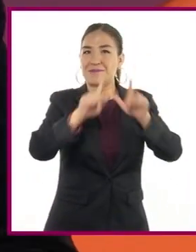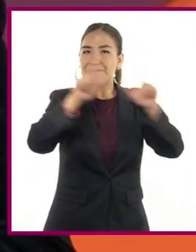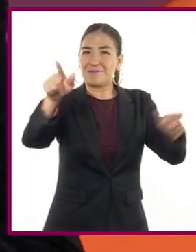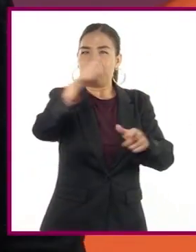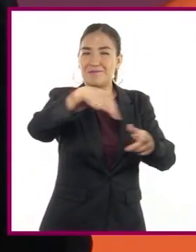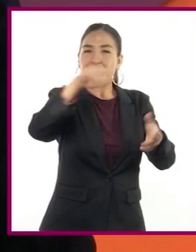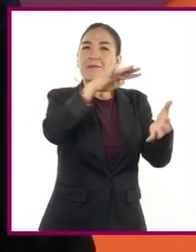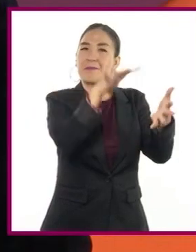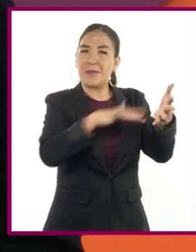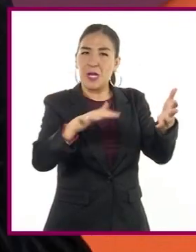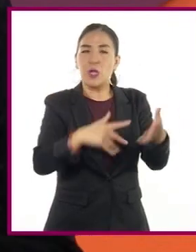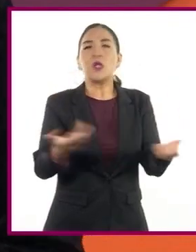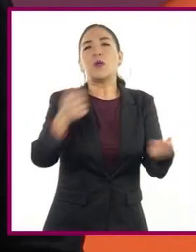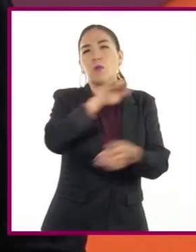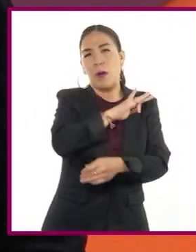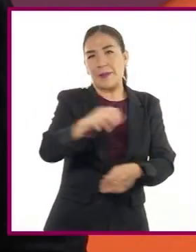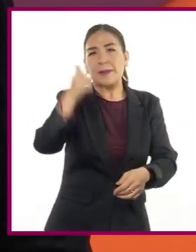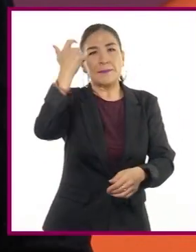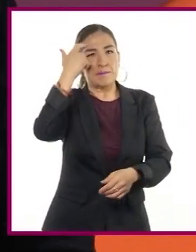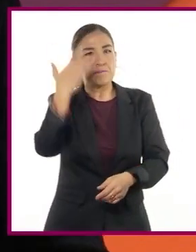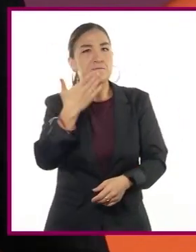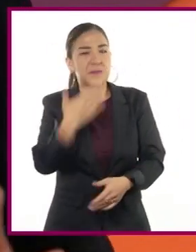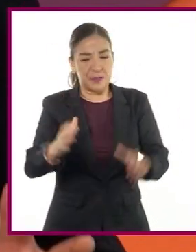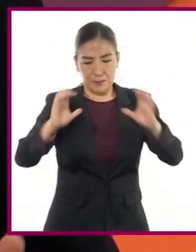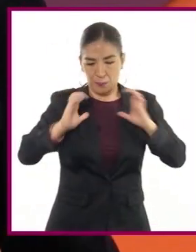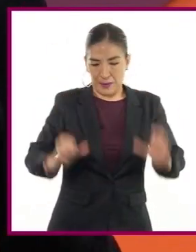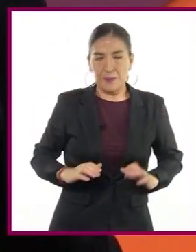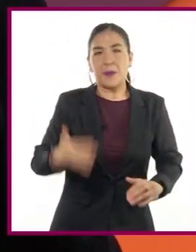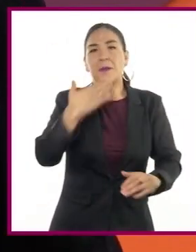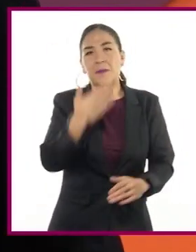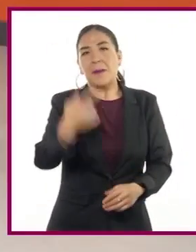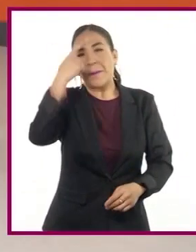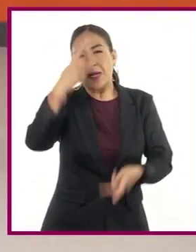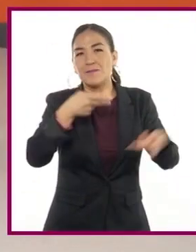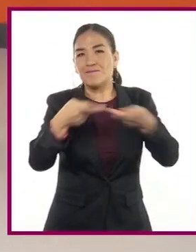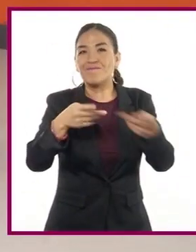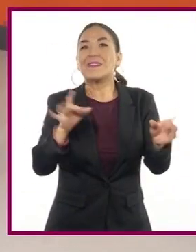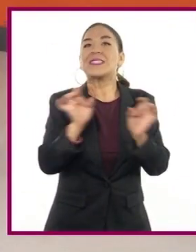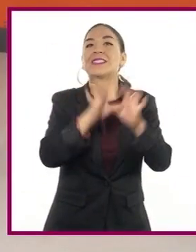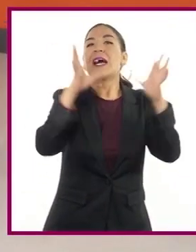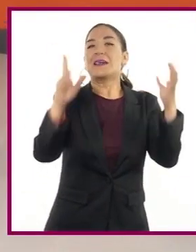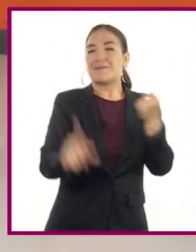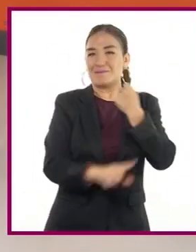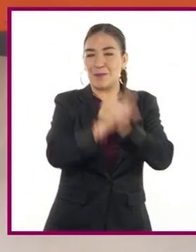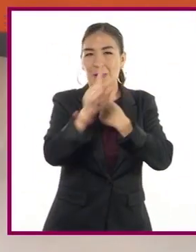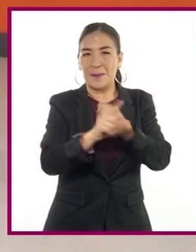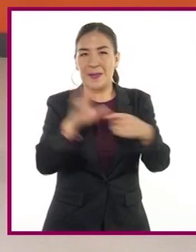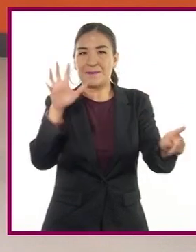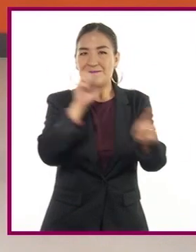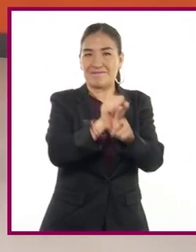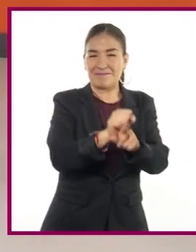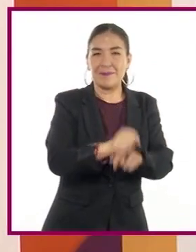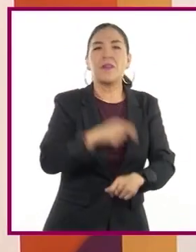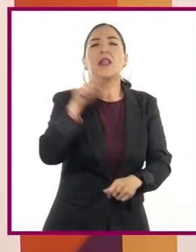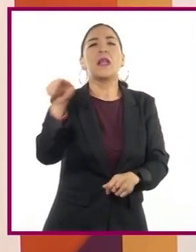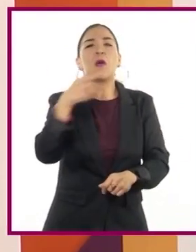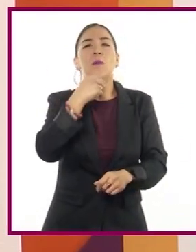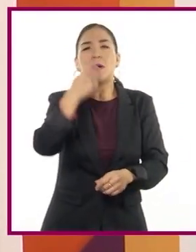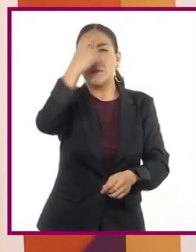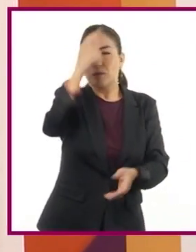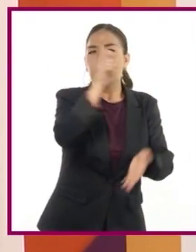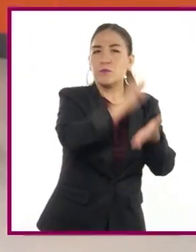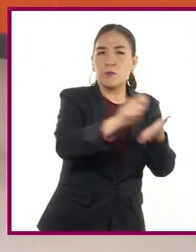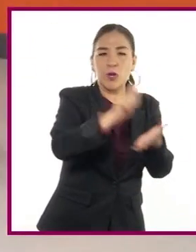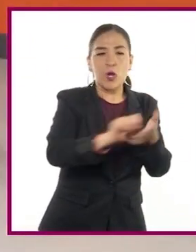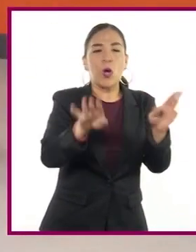listos, tanto física como mentalmente, para cualquier situación. El autor nos invita a armar un